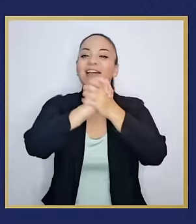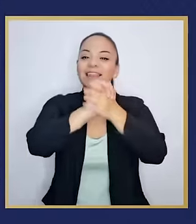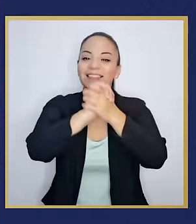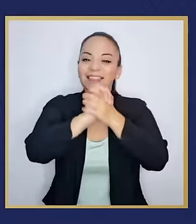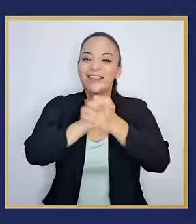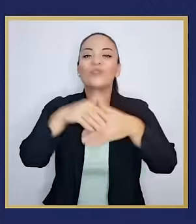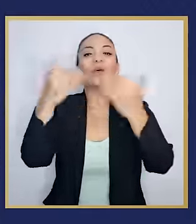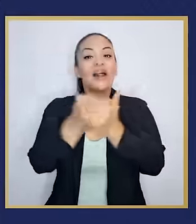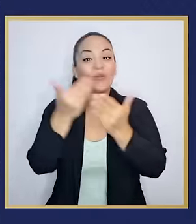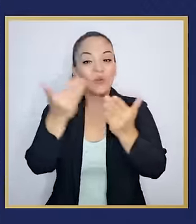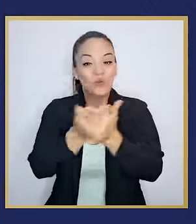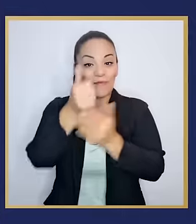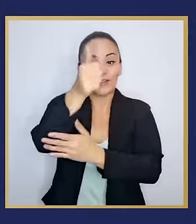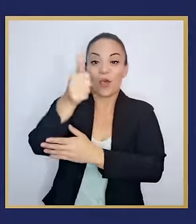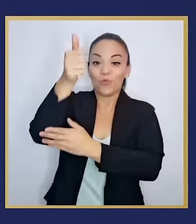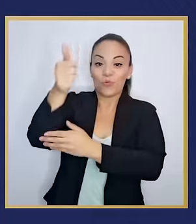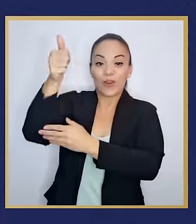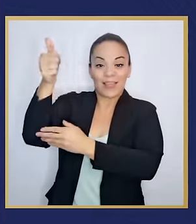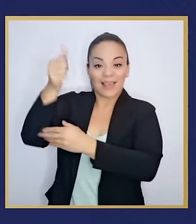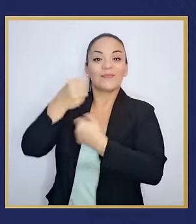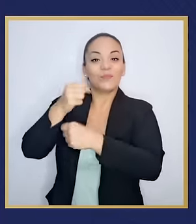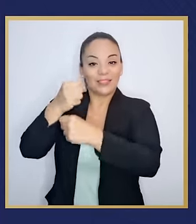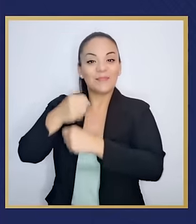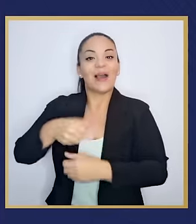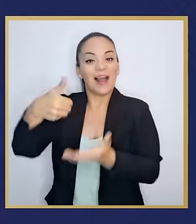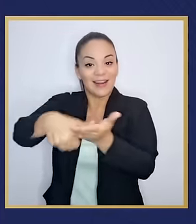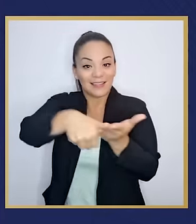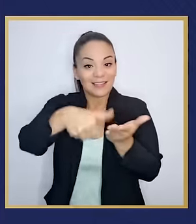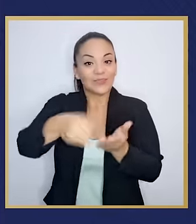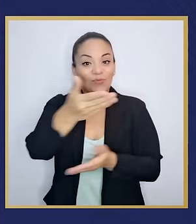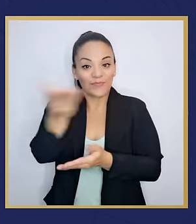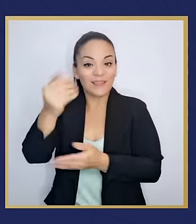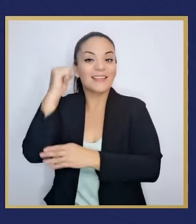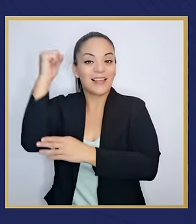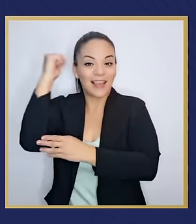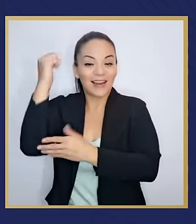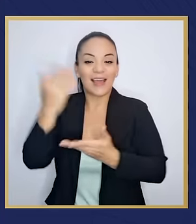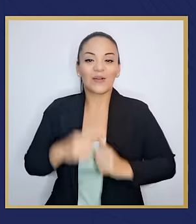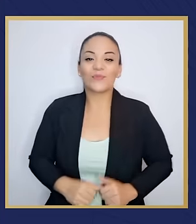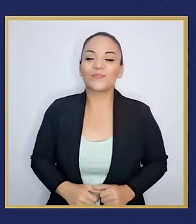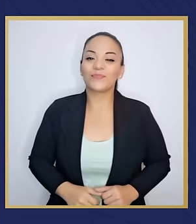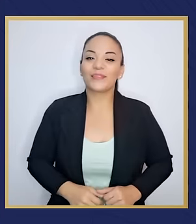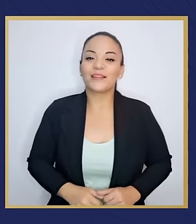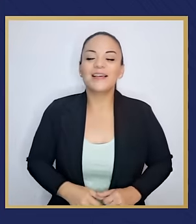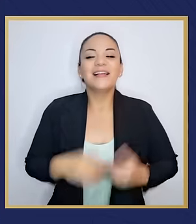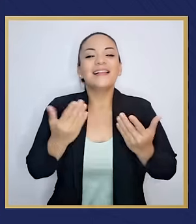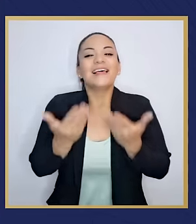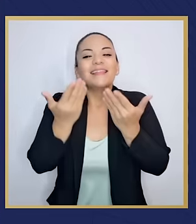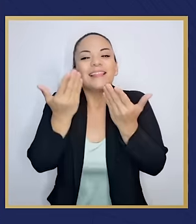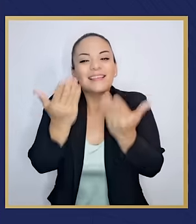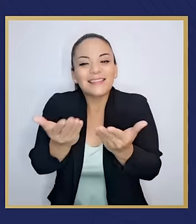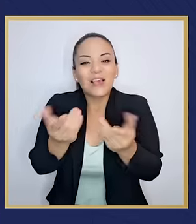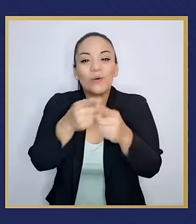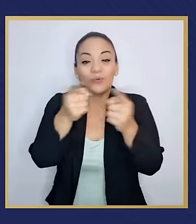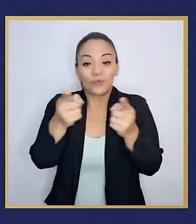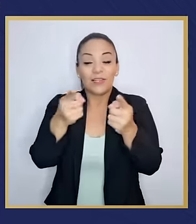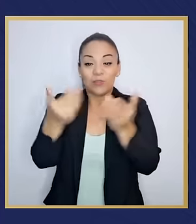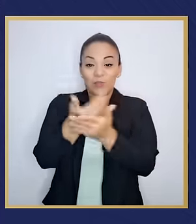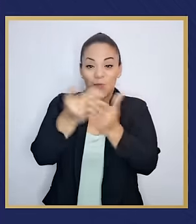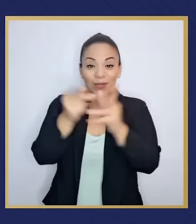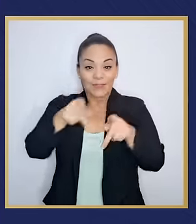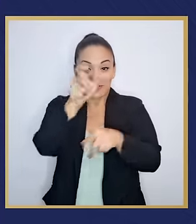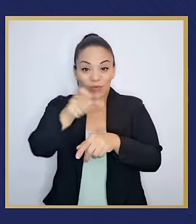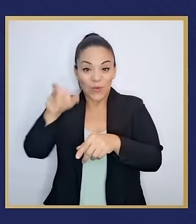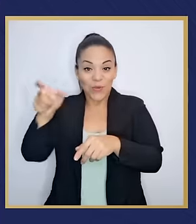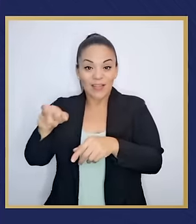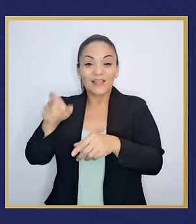a las nuevas autoridades municipales electas por el pueblo. Les deseo los mejores